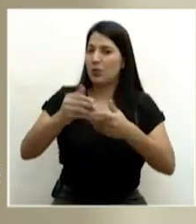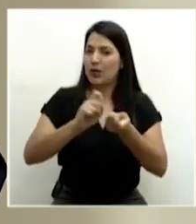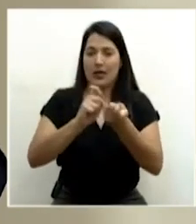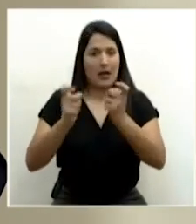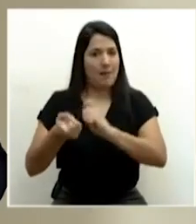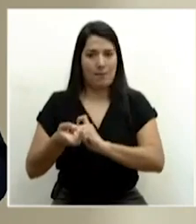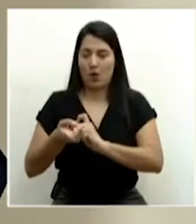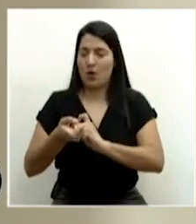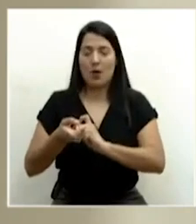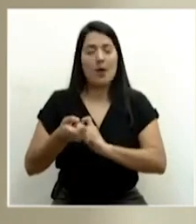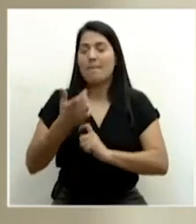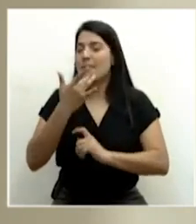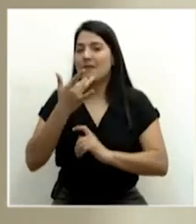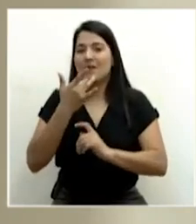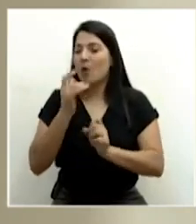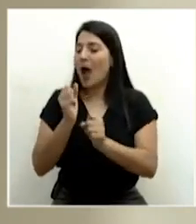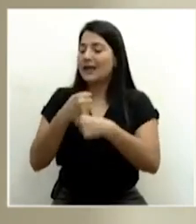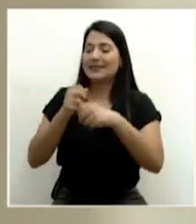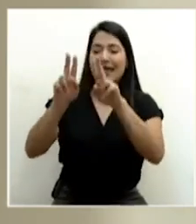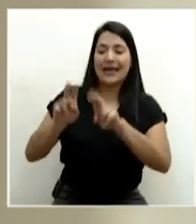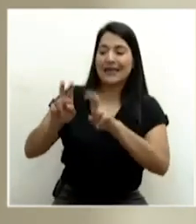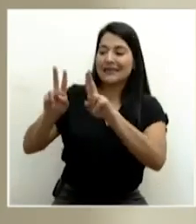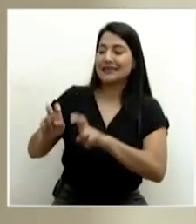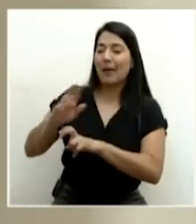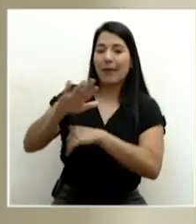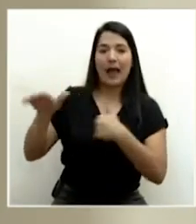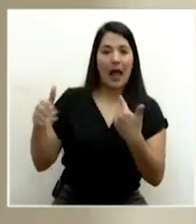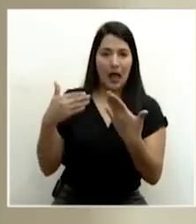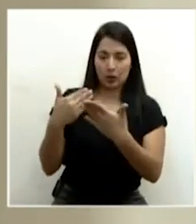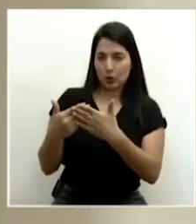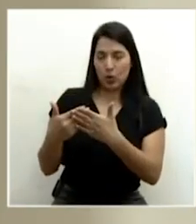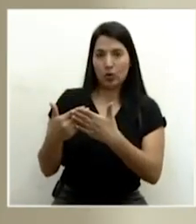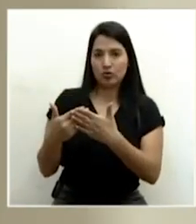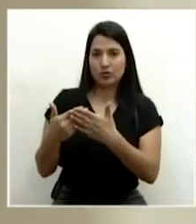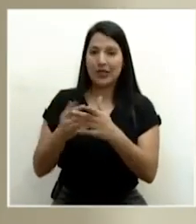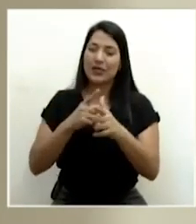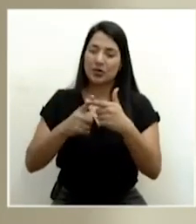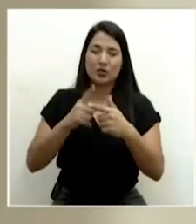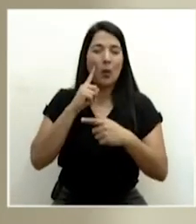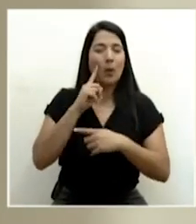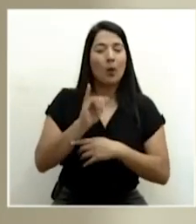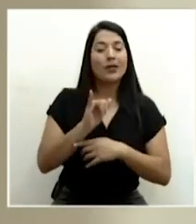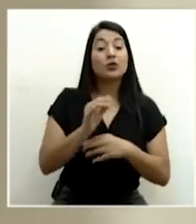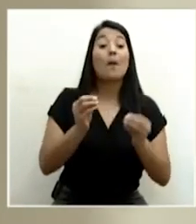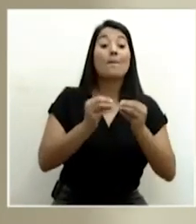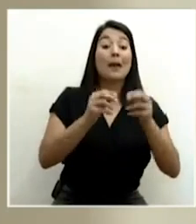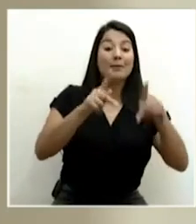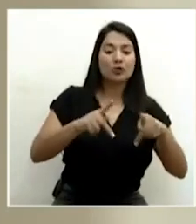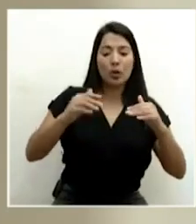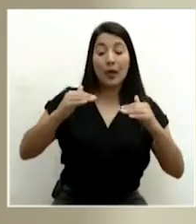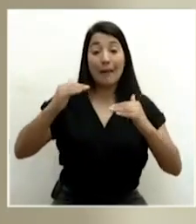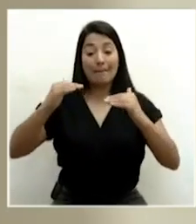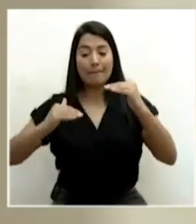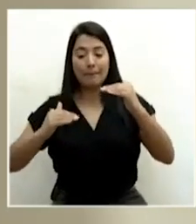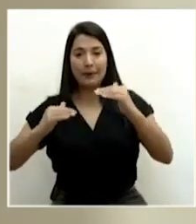a tamizar el 100% de los pasajeros que ingresaban al país con o sin síntomas.